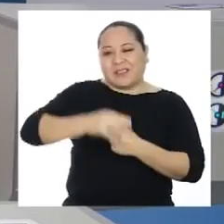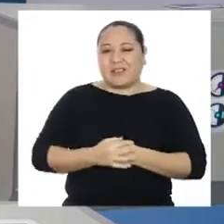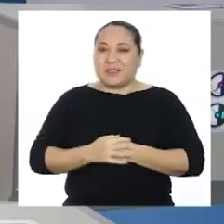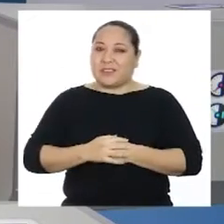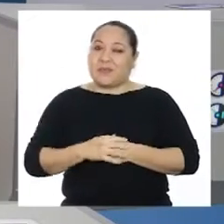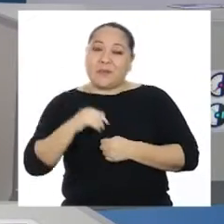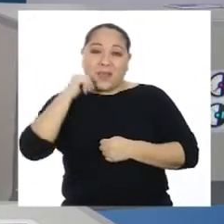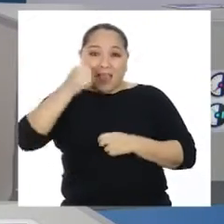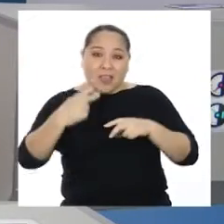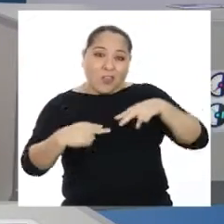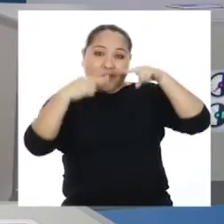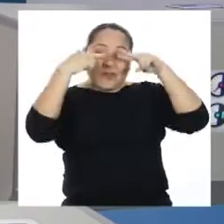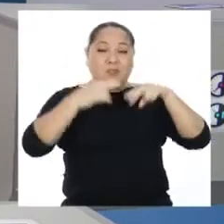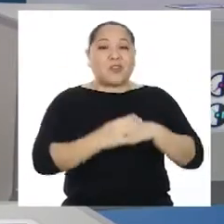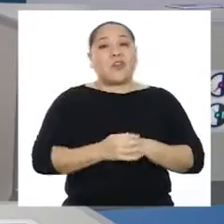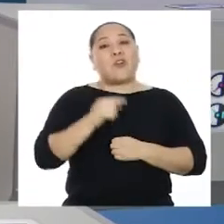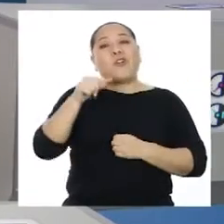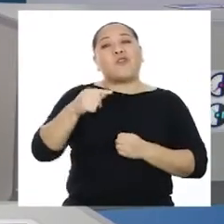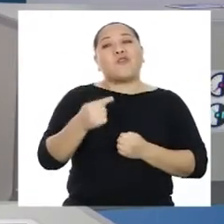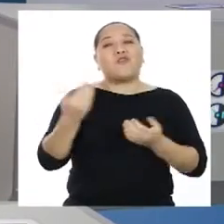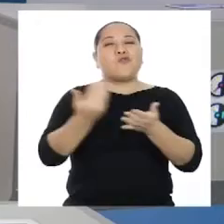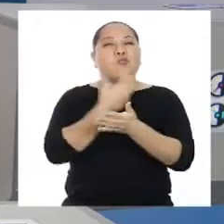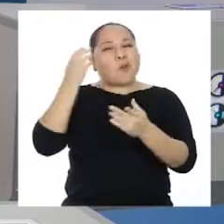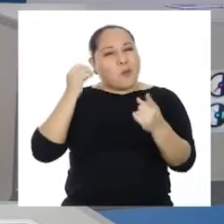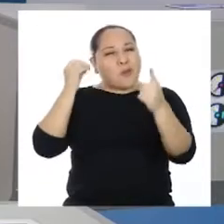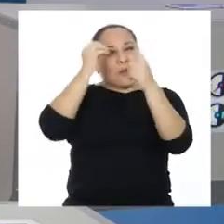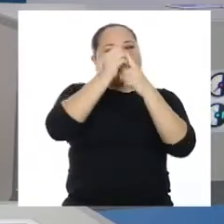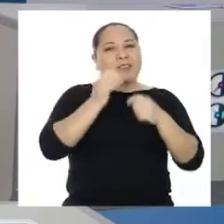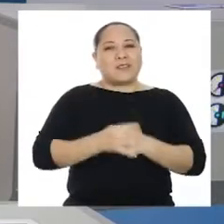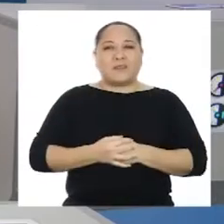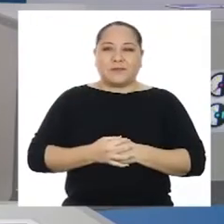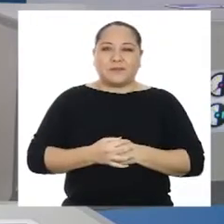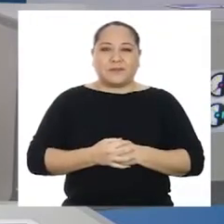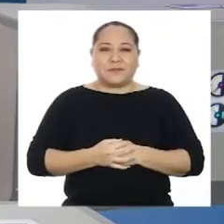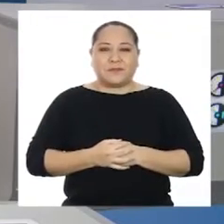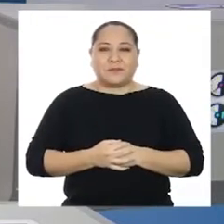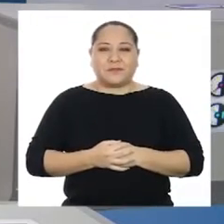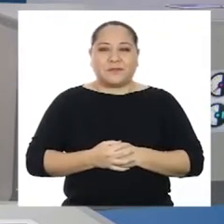aprendiendo. ¡Nos vemos mañana con un nuevo propósito!